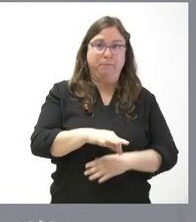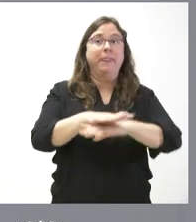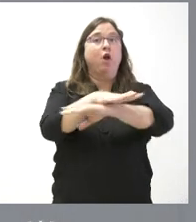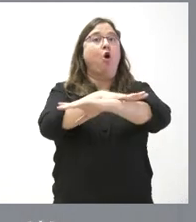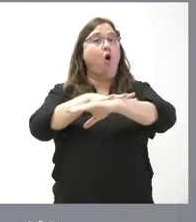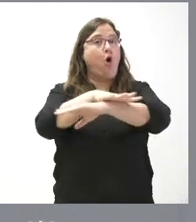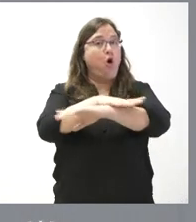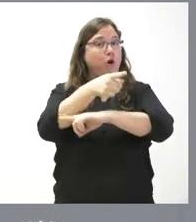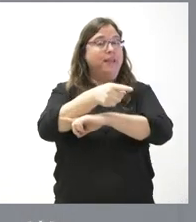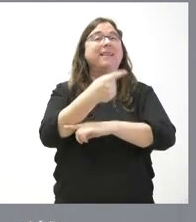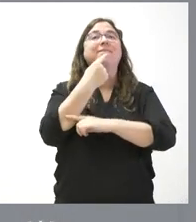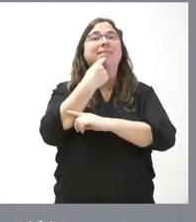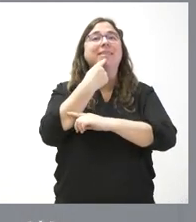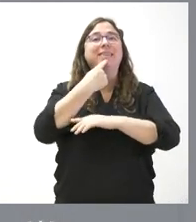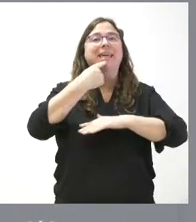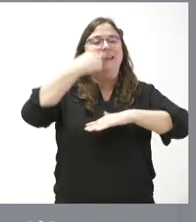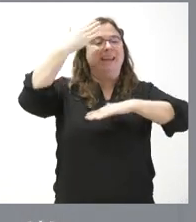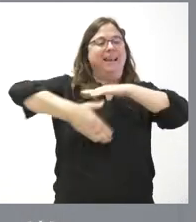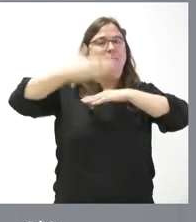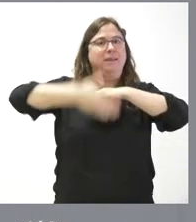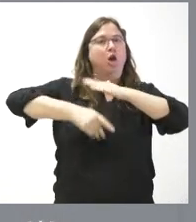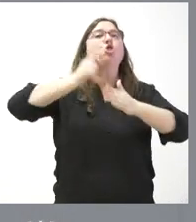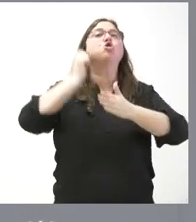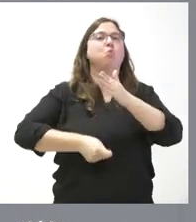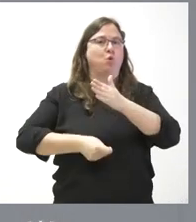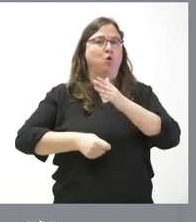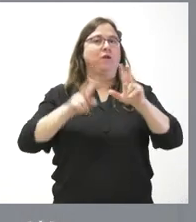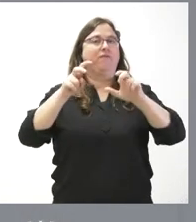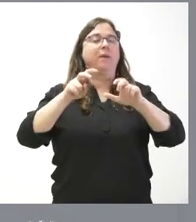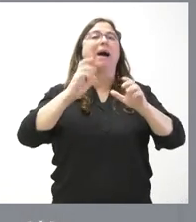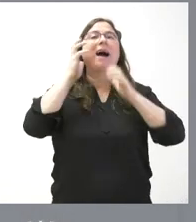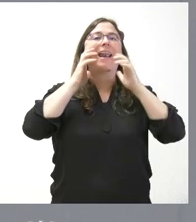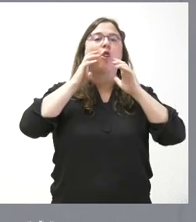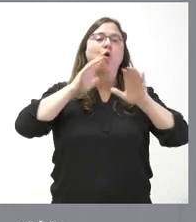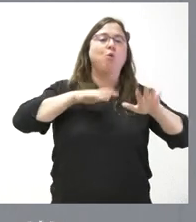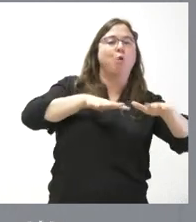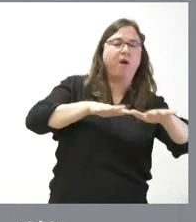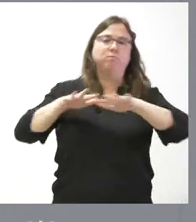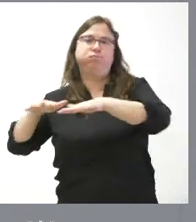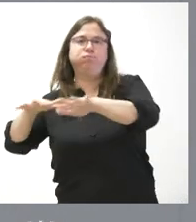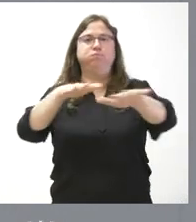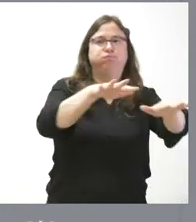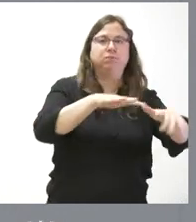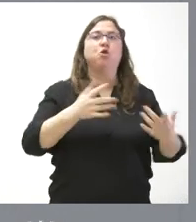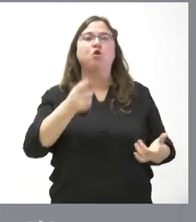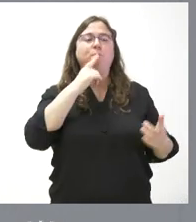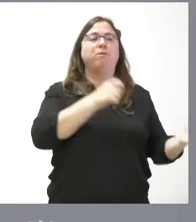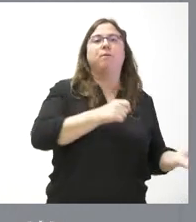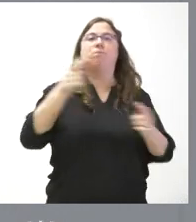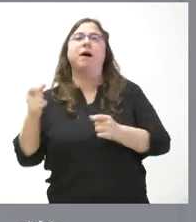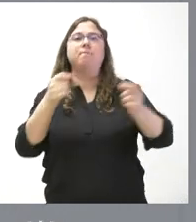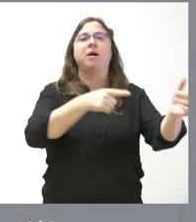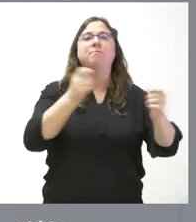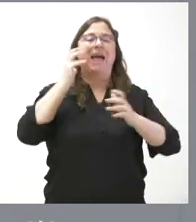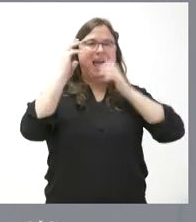establece muy severas restricciones sobre la movilidad del ganado y es una orden del Ministerio de Agricultura que ha tenido una valoración por